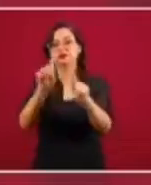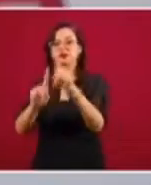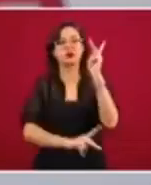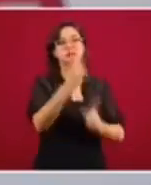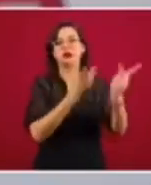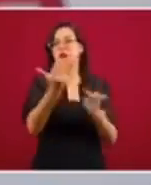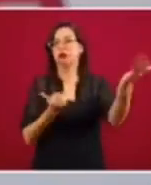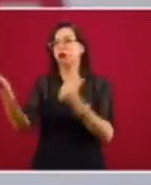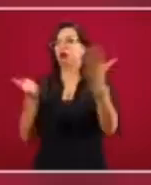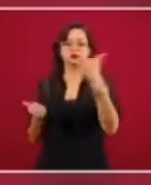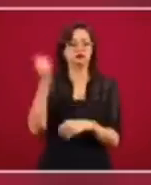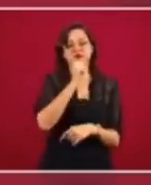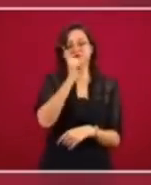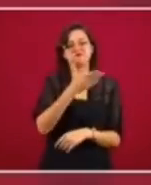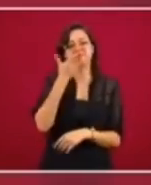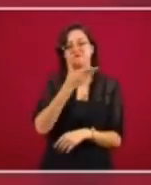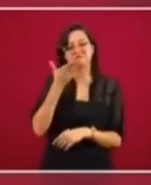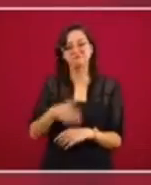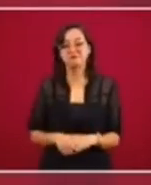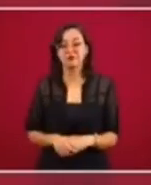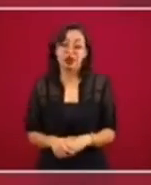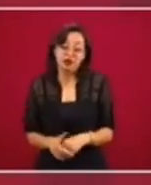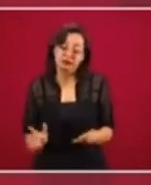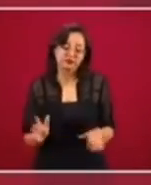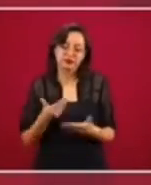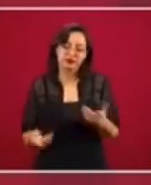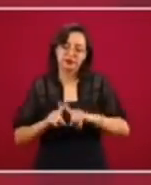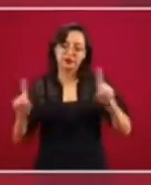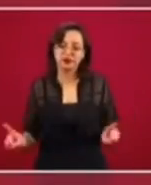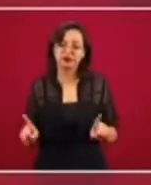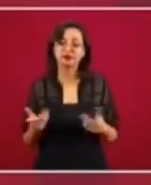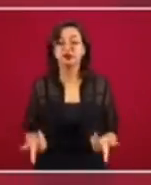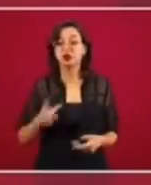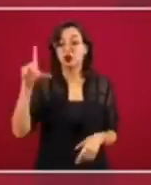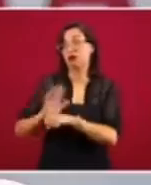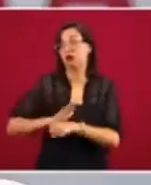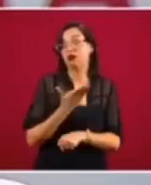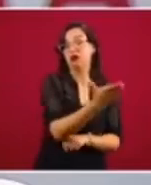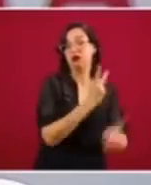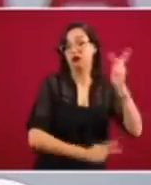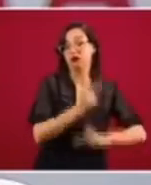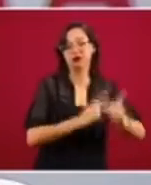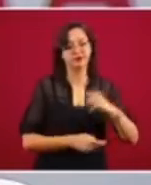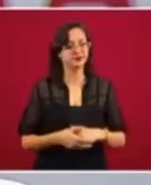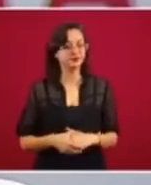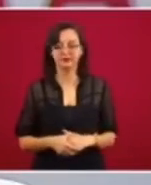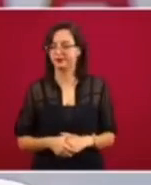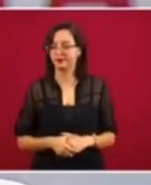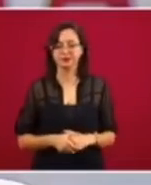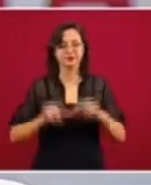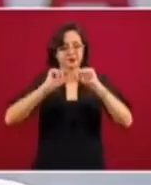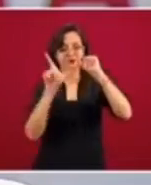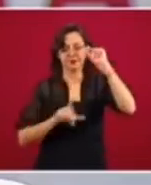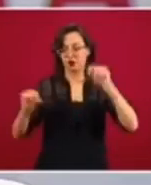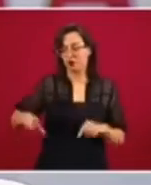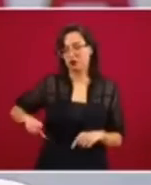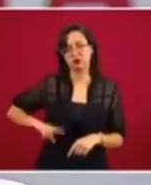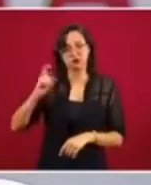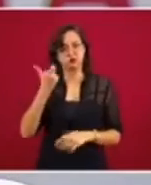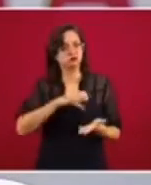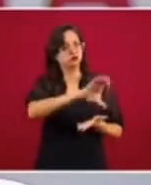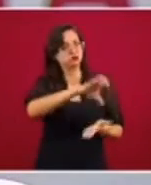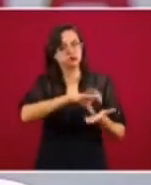Y aprovecho también para hacerle una recomendación respetuosa a los gobiernos estatales, porque no hemos dejado de enviarles a los estados